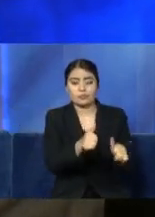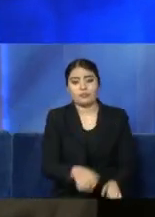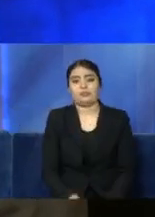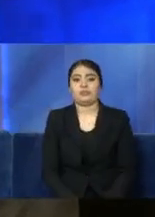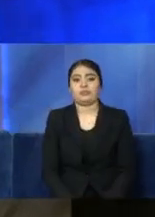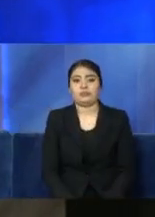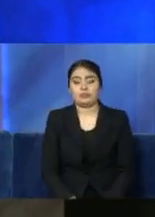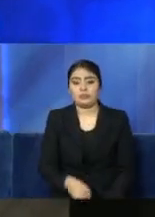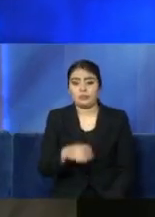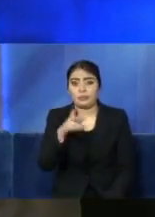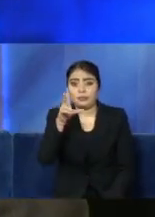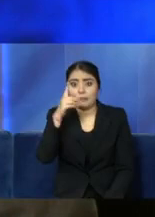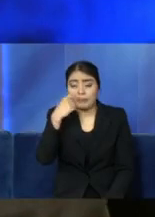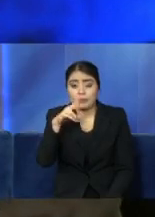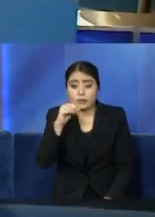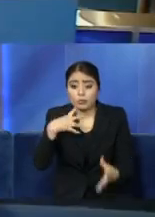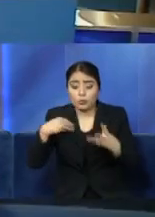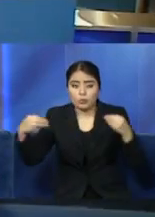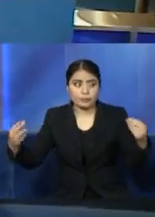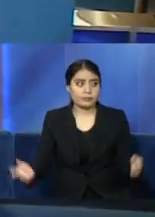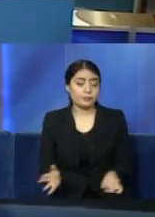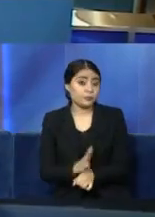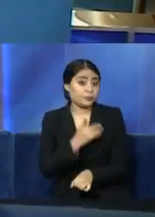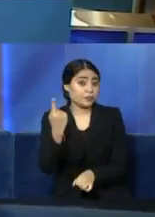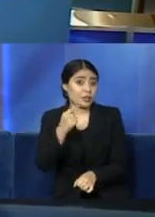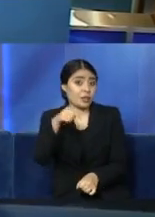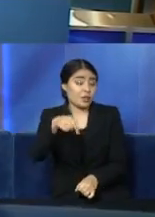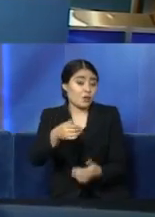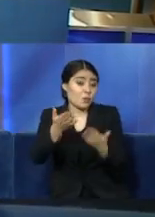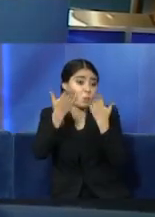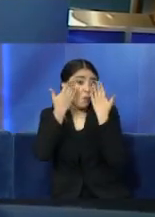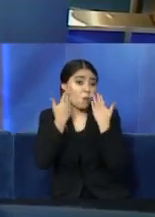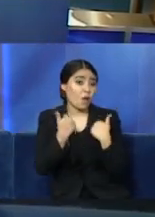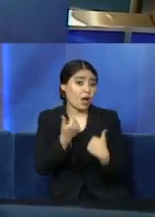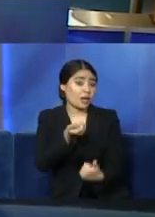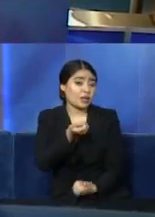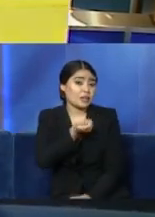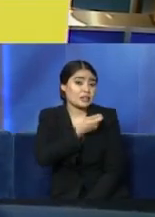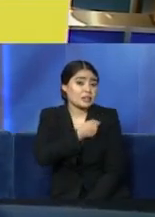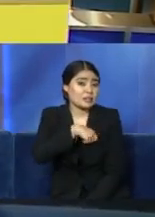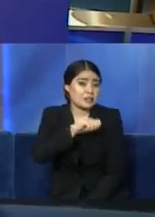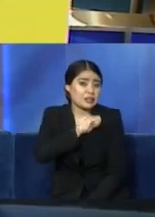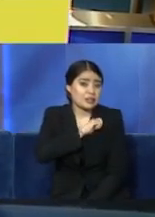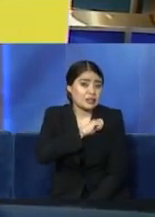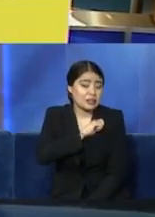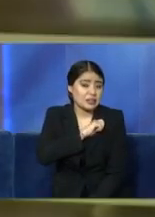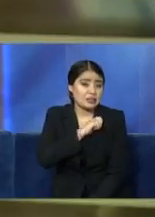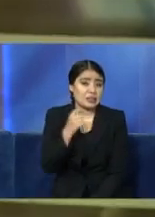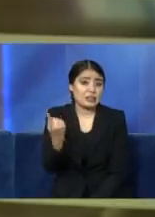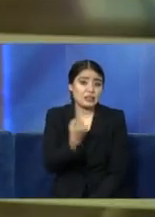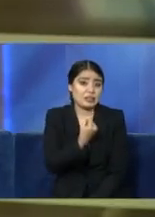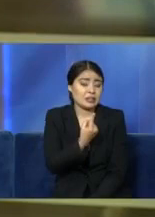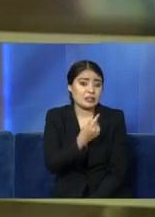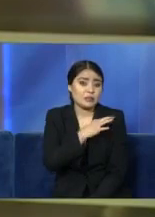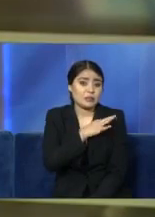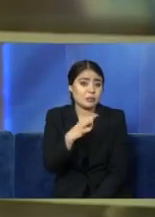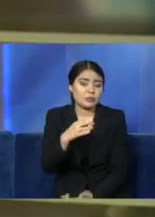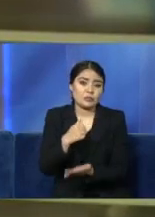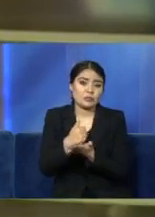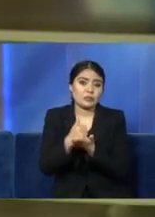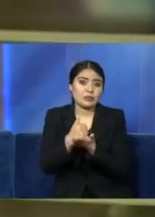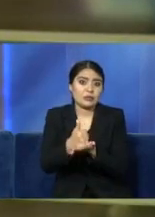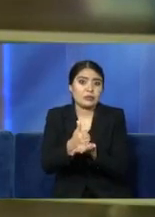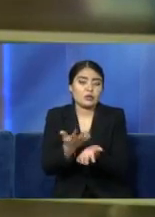a sobrepasar. Ojo, porque no hay sistema de salud que pueda soportar una cantidad